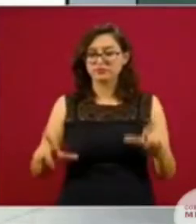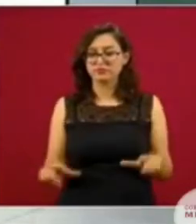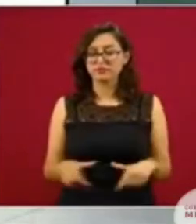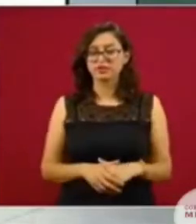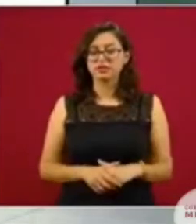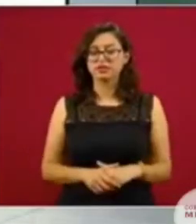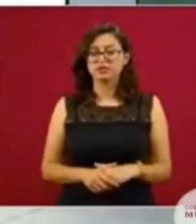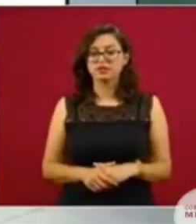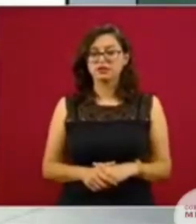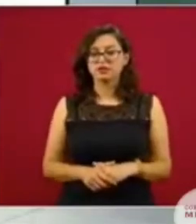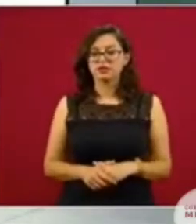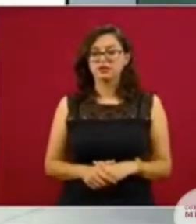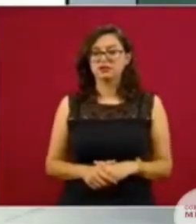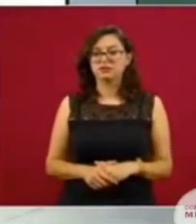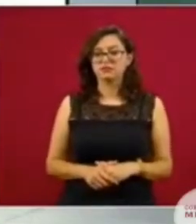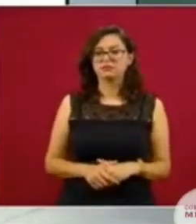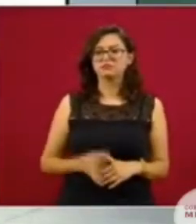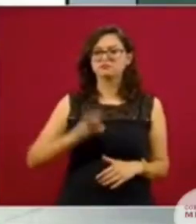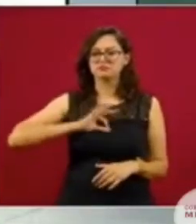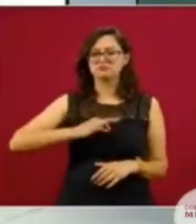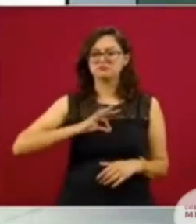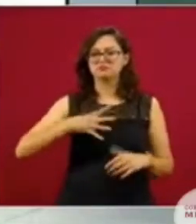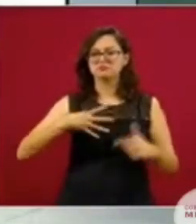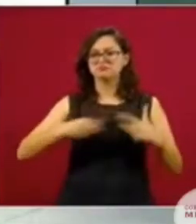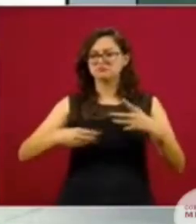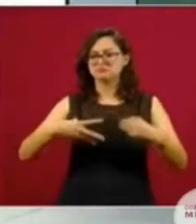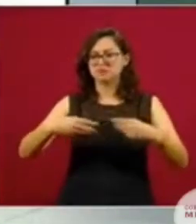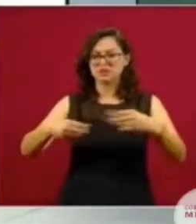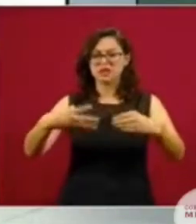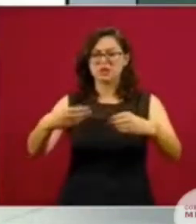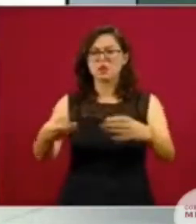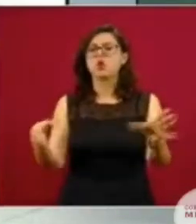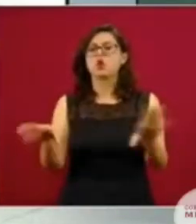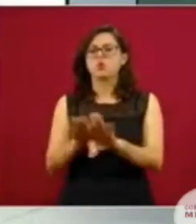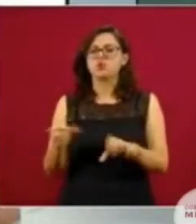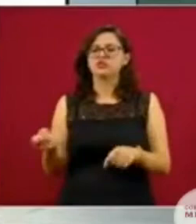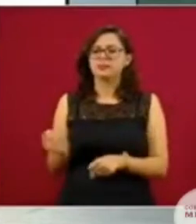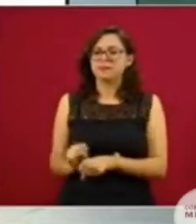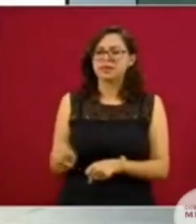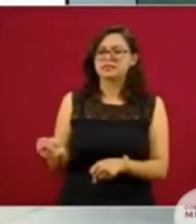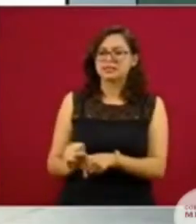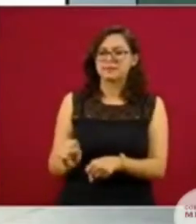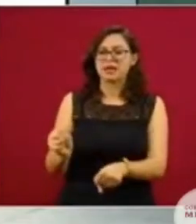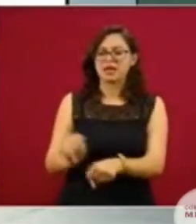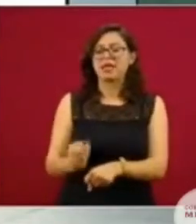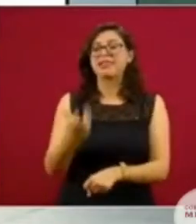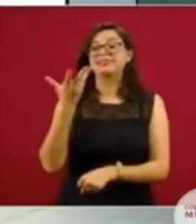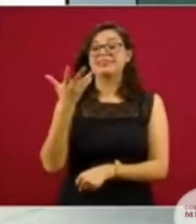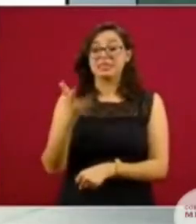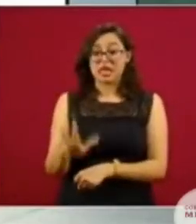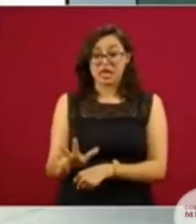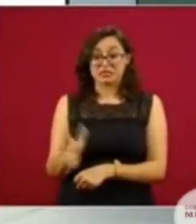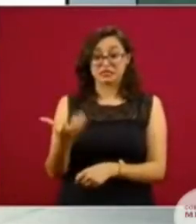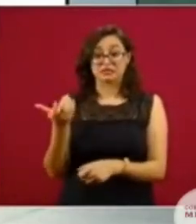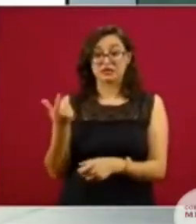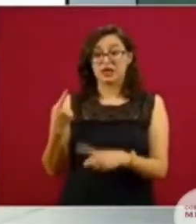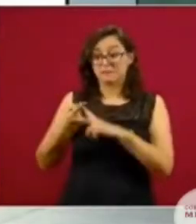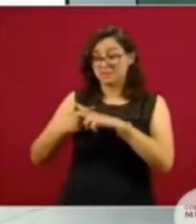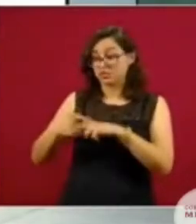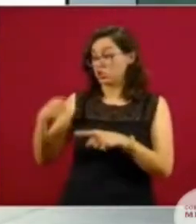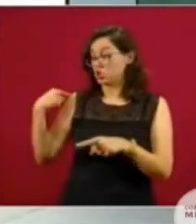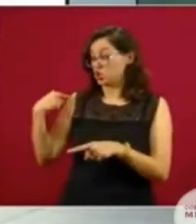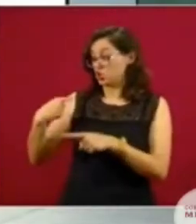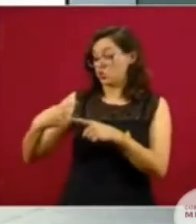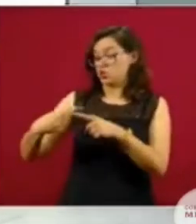diapositiva, cómo se ha comportado la epidemia, que la presentamos ya de manera semanal, desde la semana 10